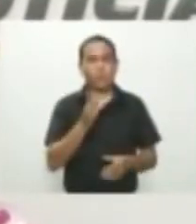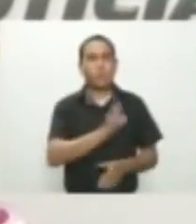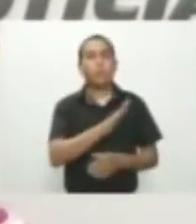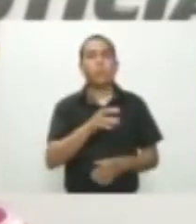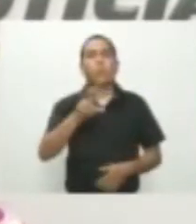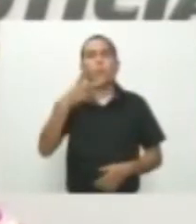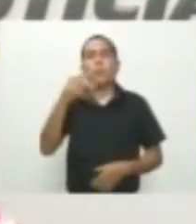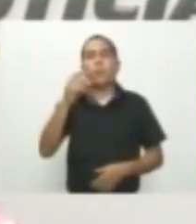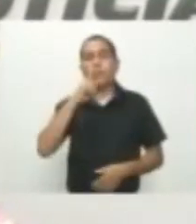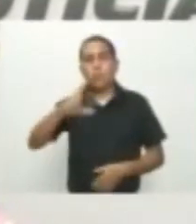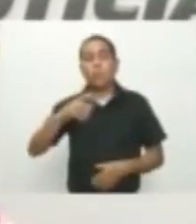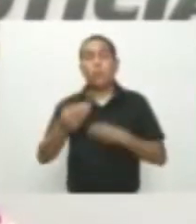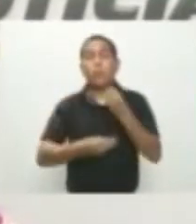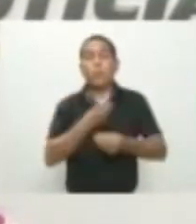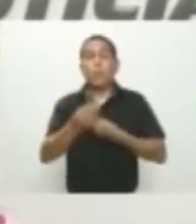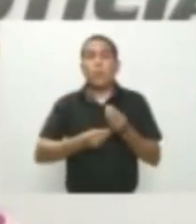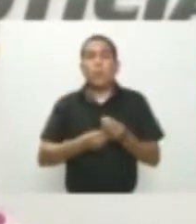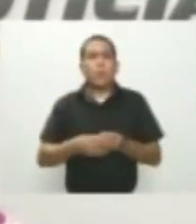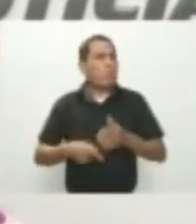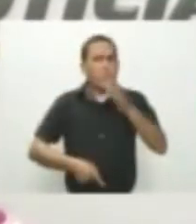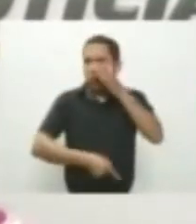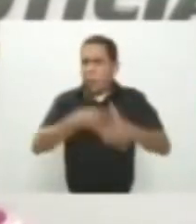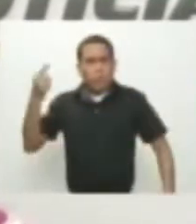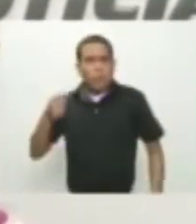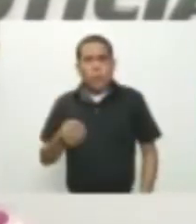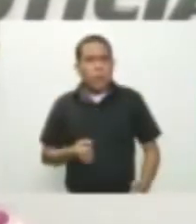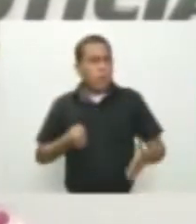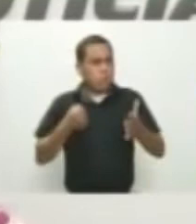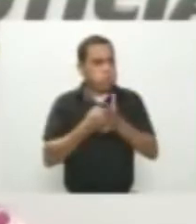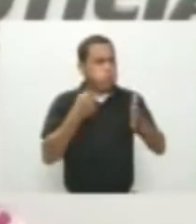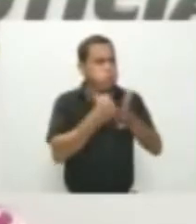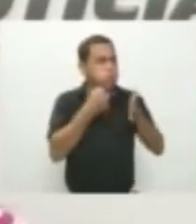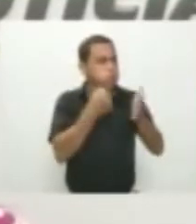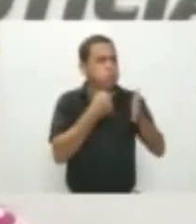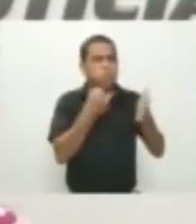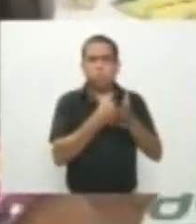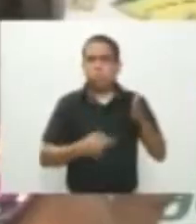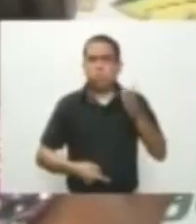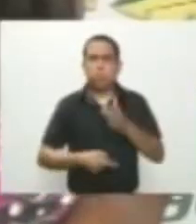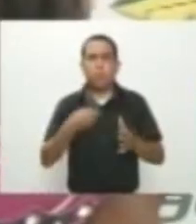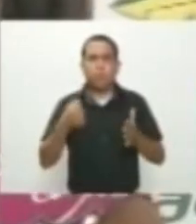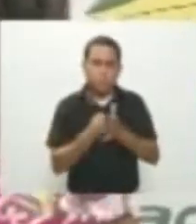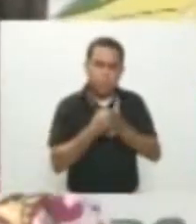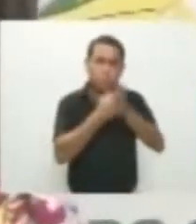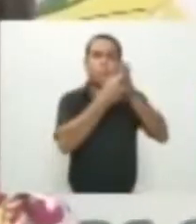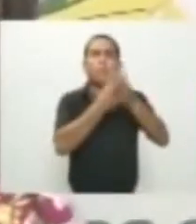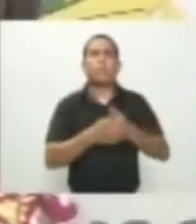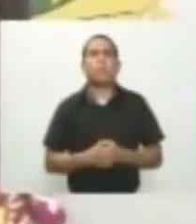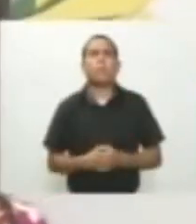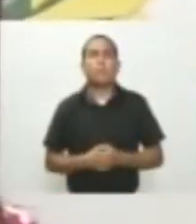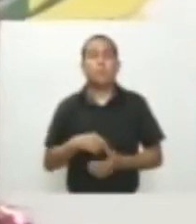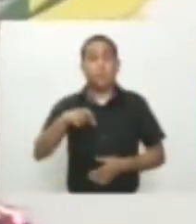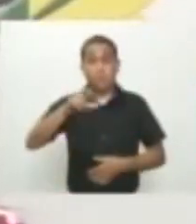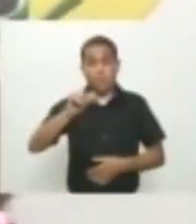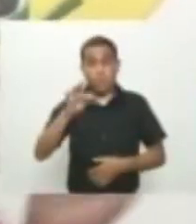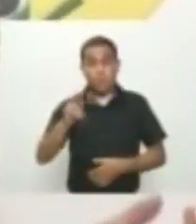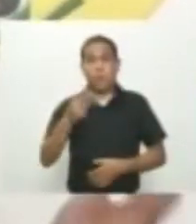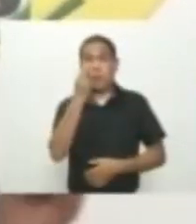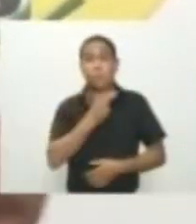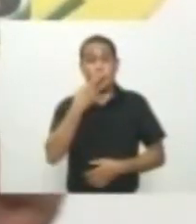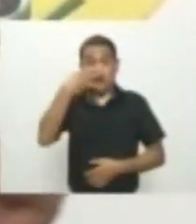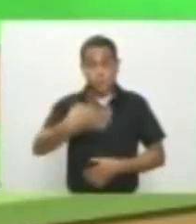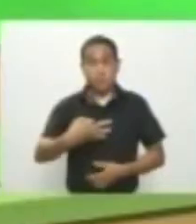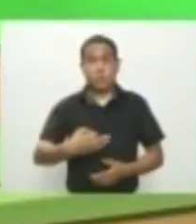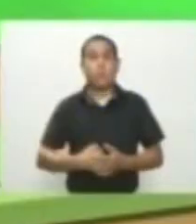fuerte de resistencia y de fortaleza en la unidad de lucha que venimos desarrollando Pilar Bustamante en las noticias, un compromiso con la